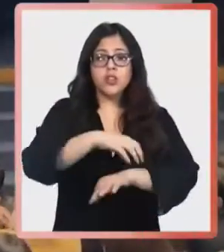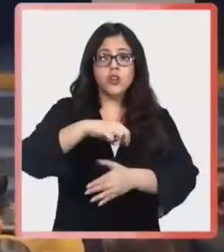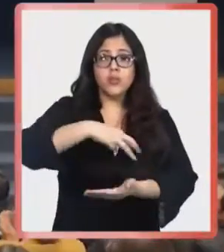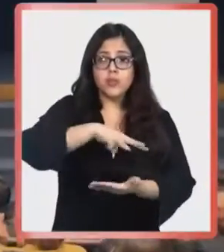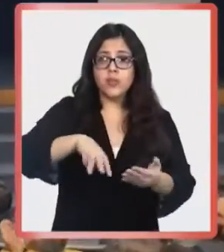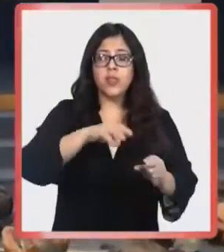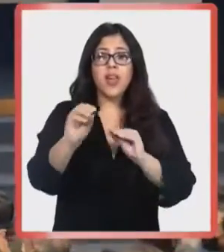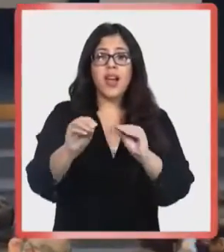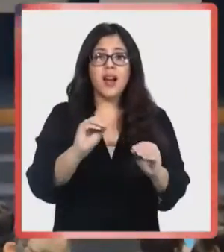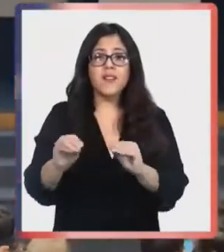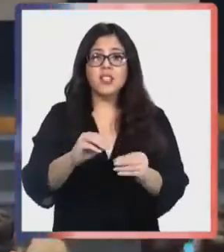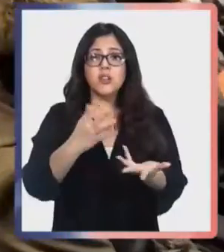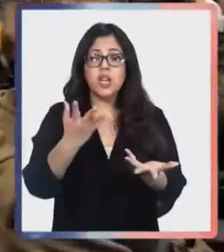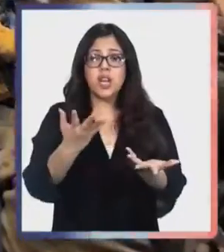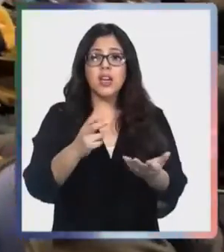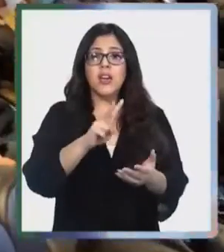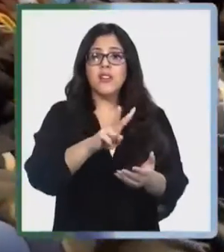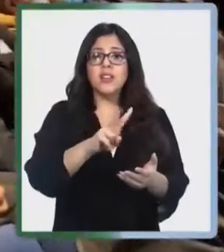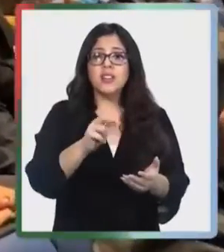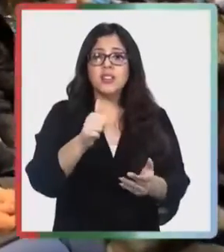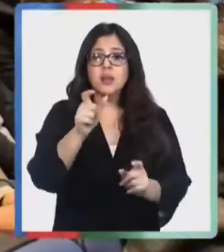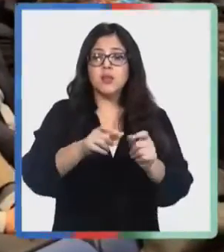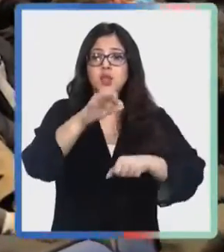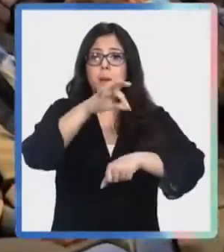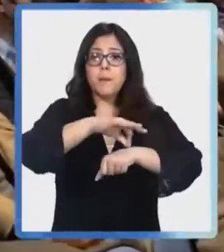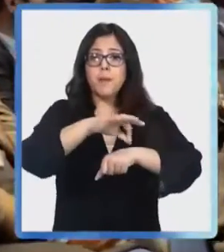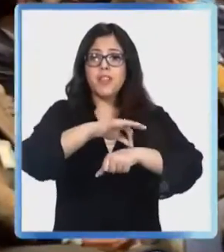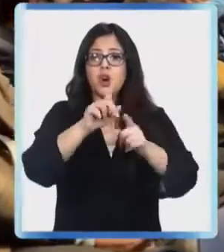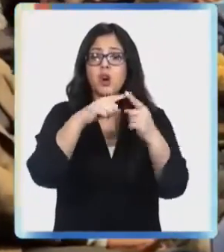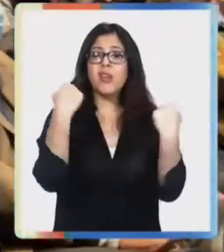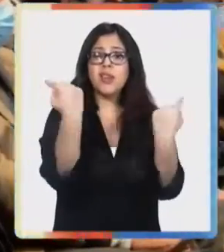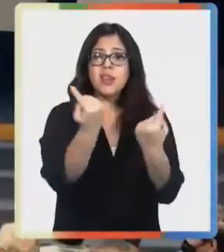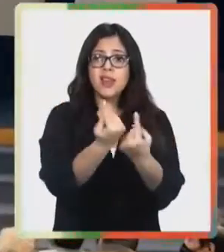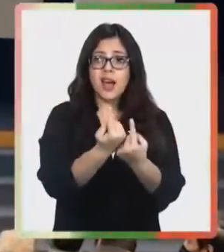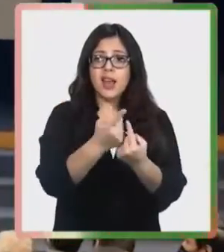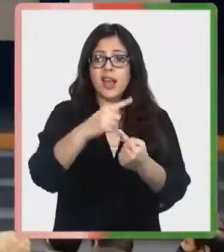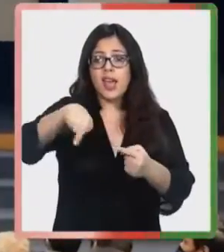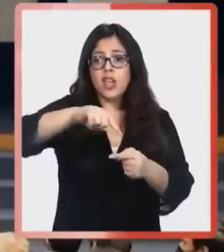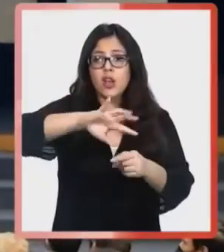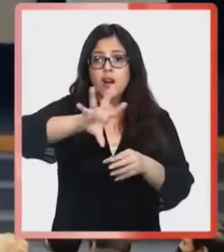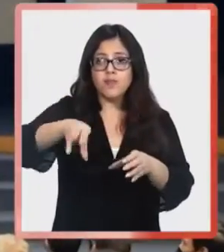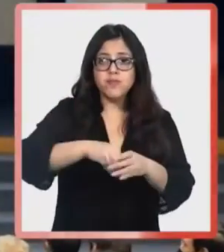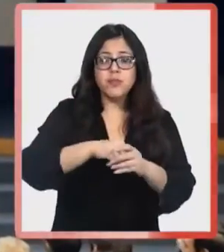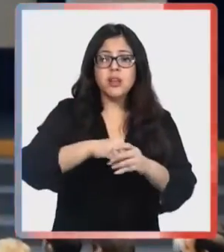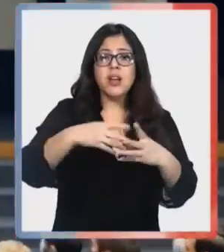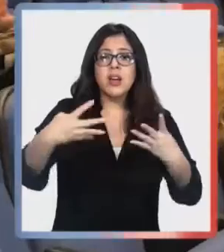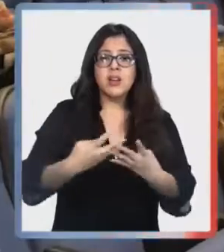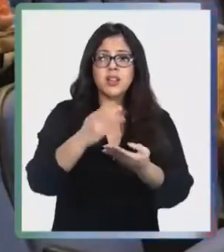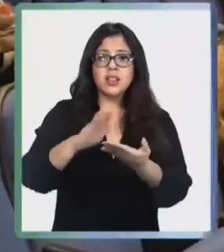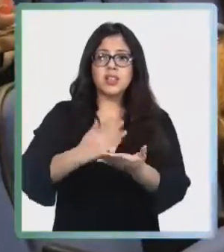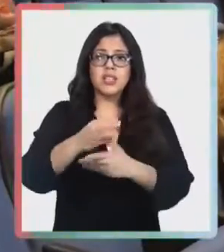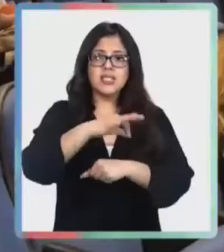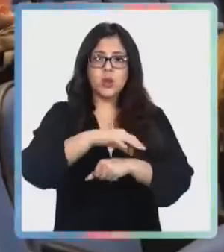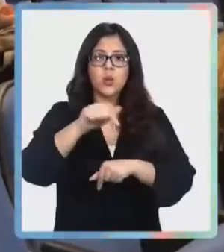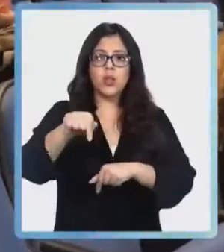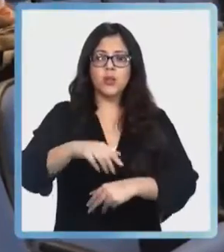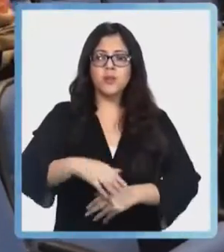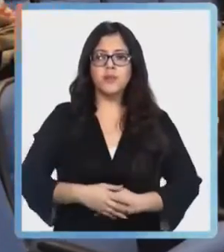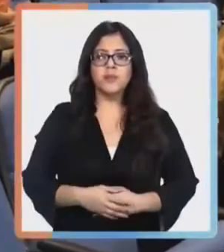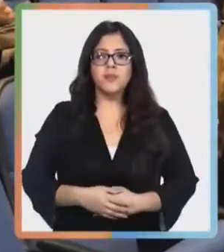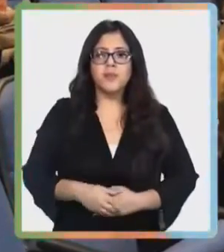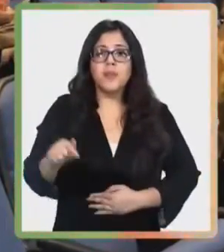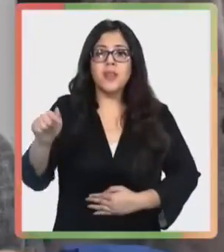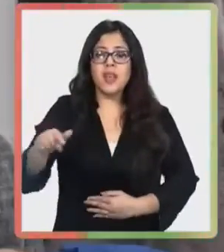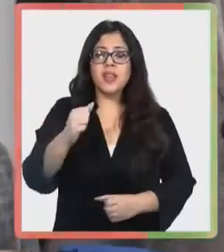Y por ello en el Maule se anunció la incorporación de 26 médicos generales que se integran a la red de salud